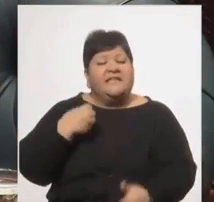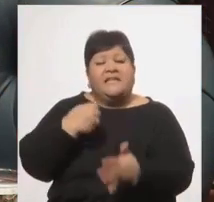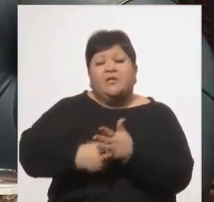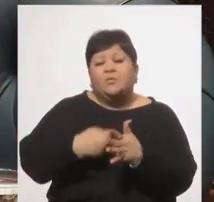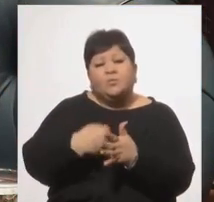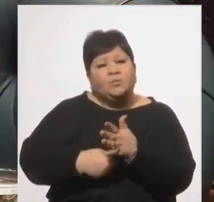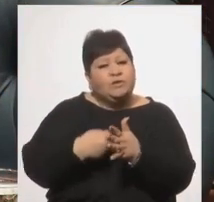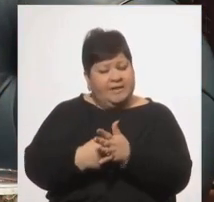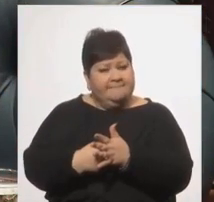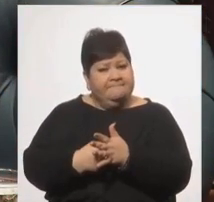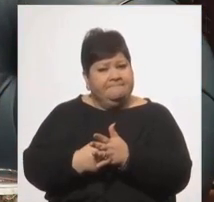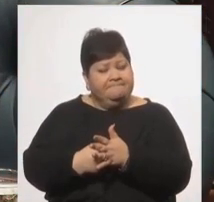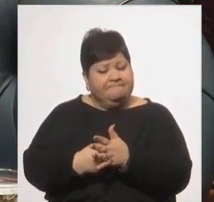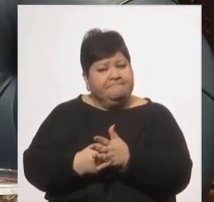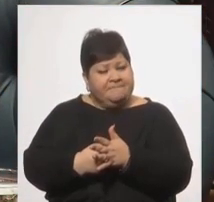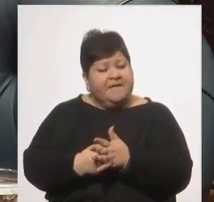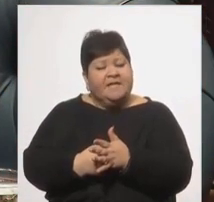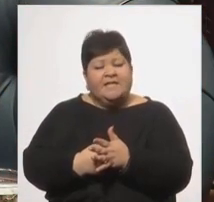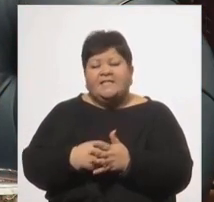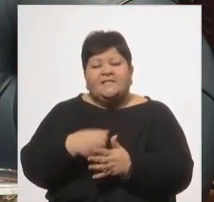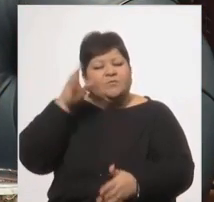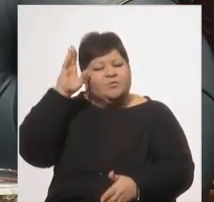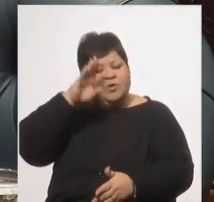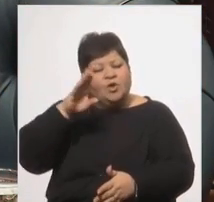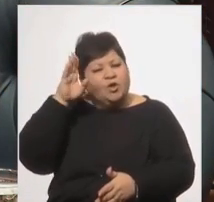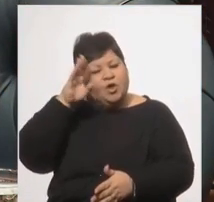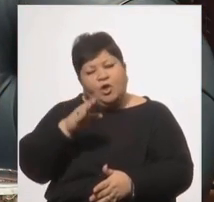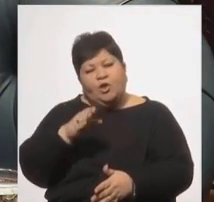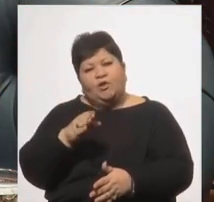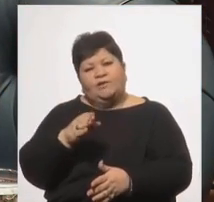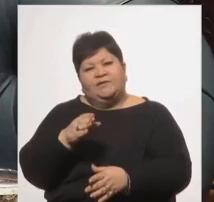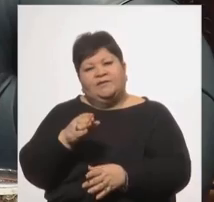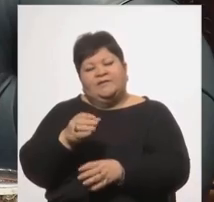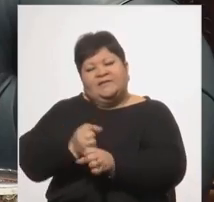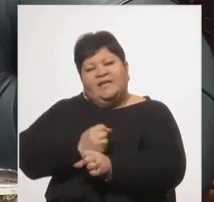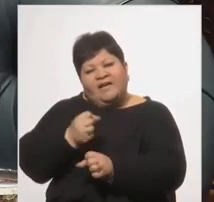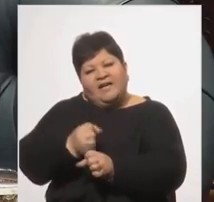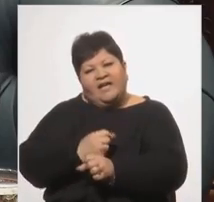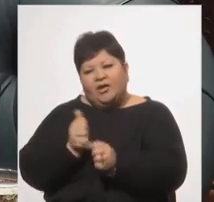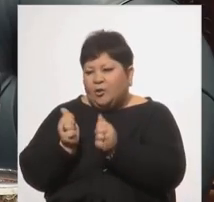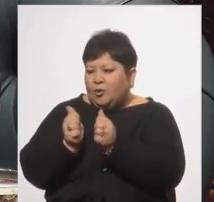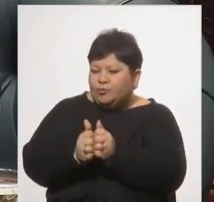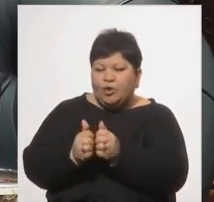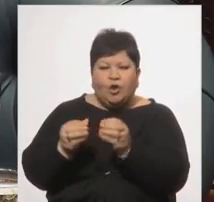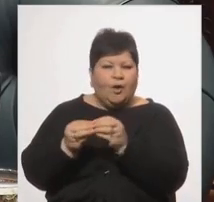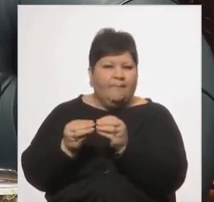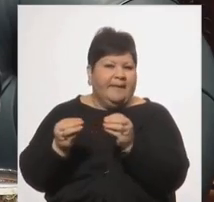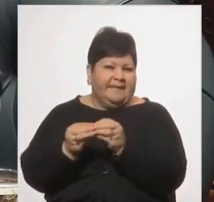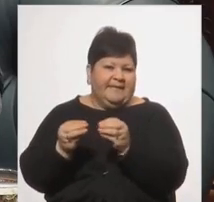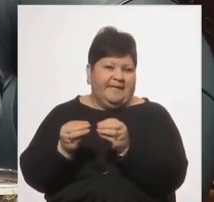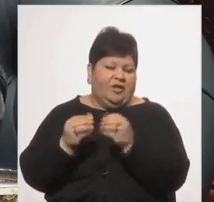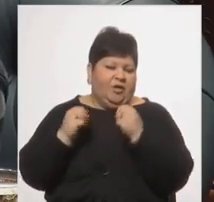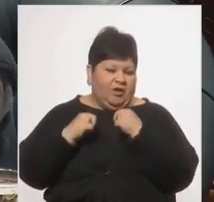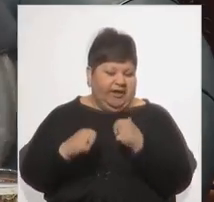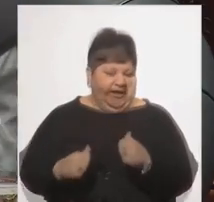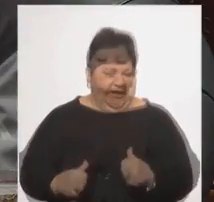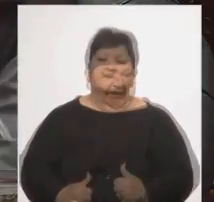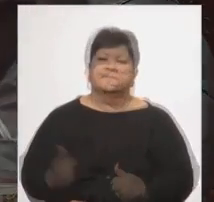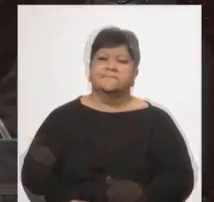de poder caminar al lado de compañeros de la estatura política, ética, de Mujica. Salud.